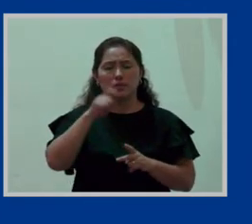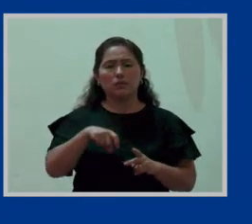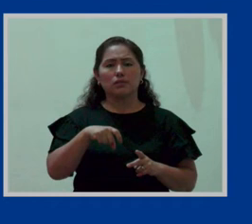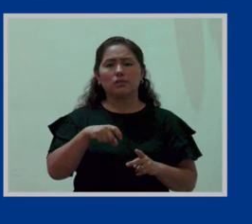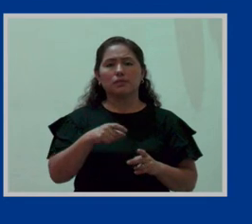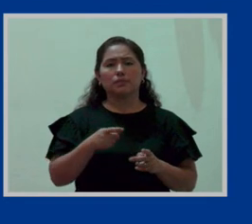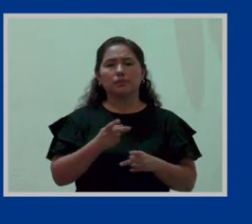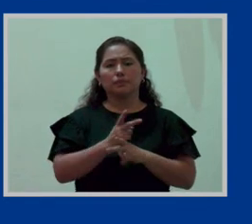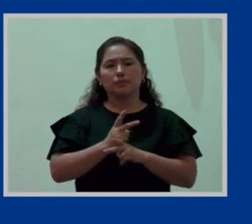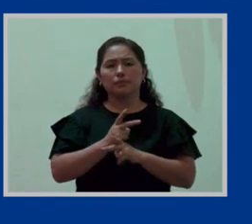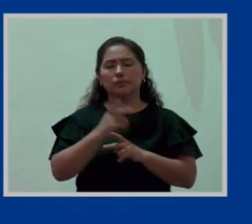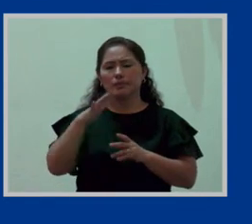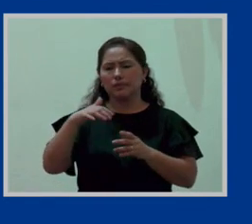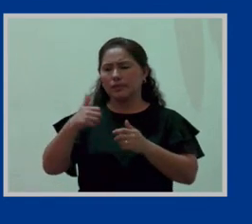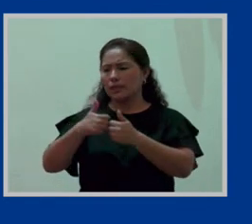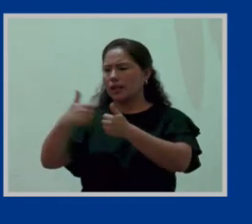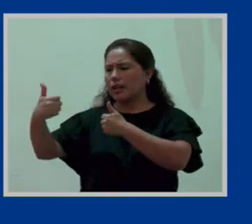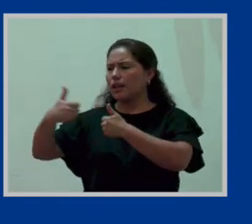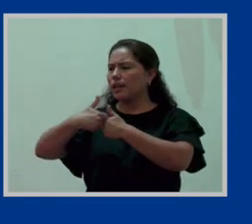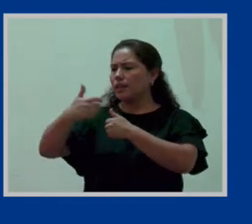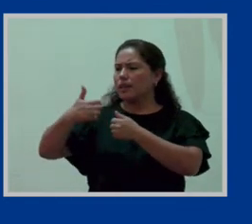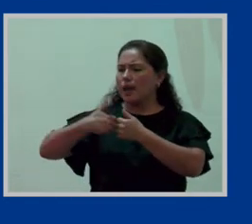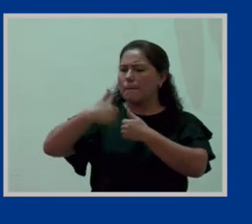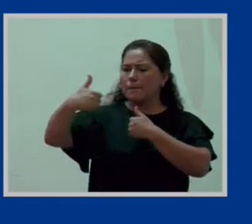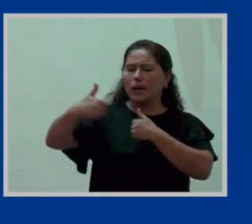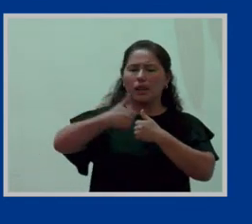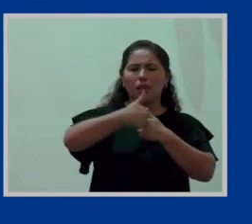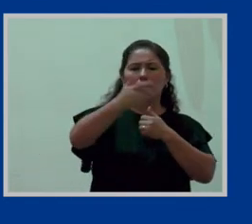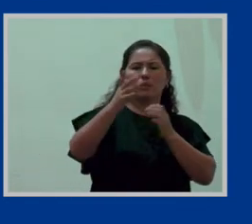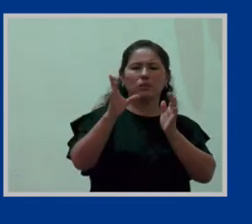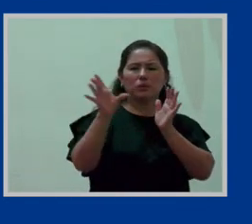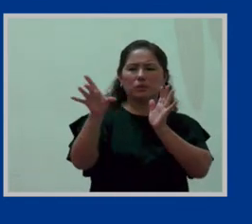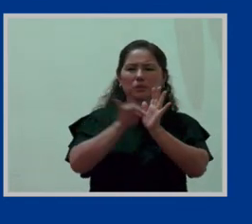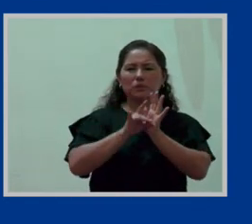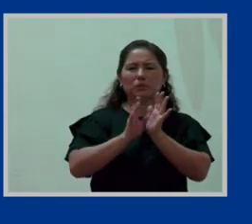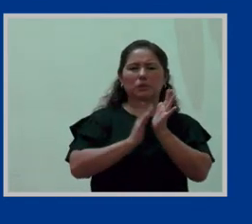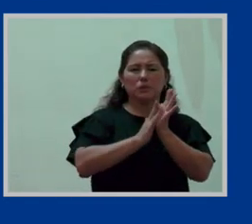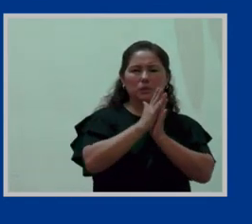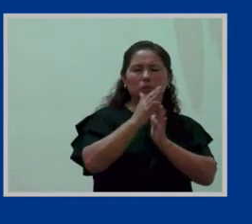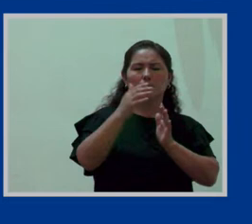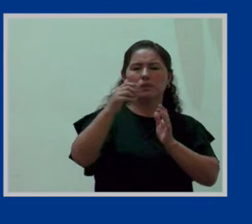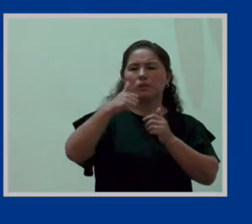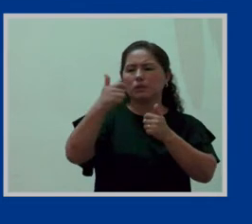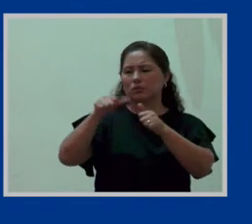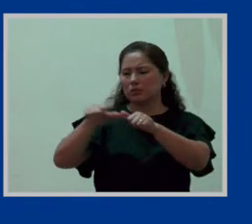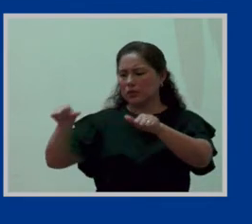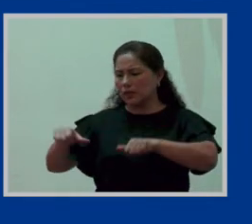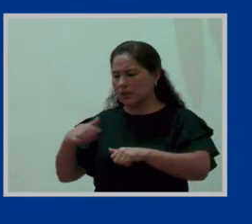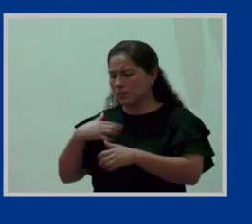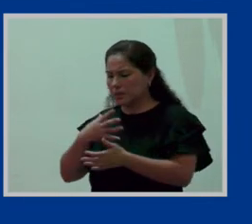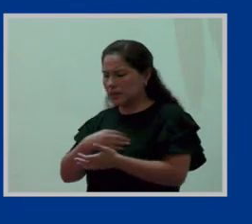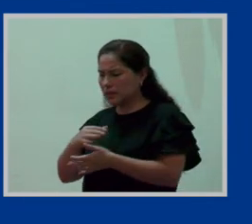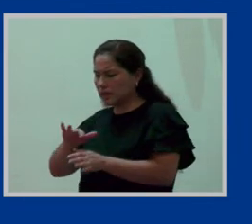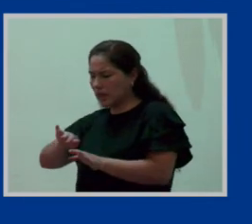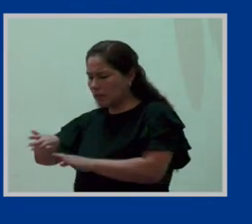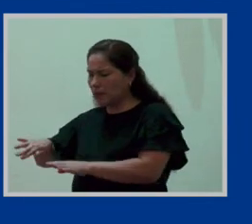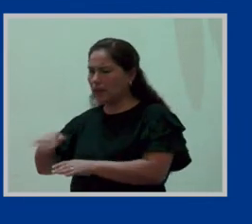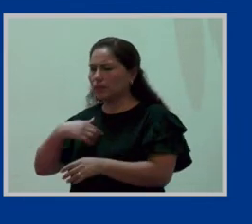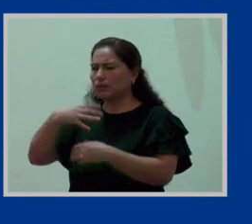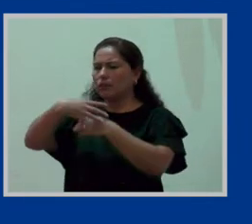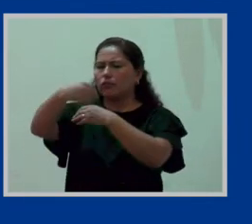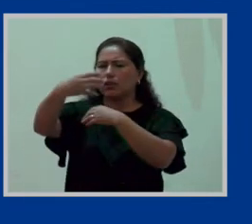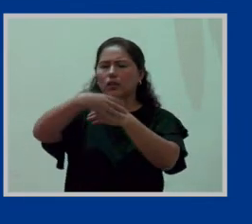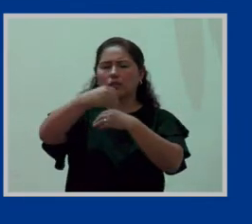alejado de aquellas áreas que brindan contaminación o ponen en peligro o riesgo a las